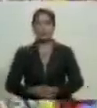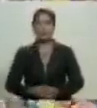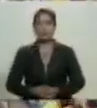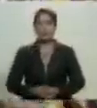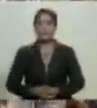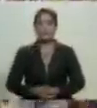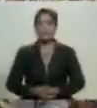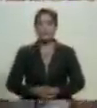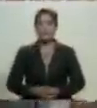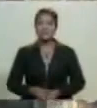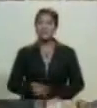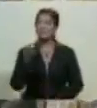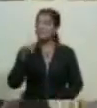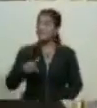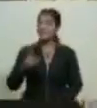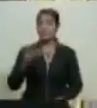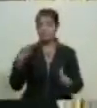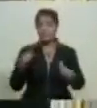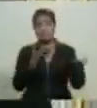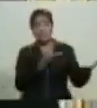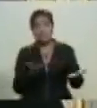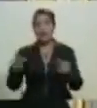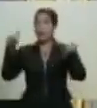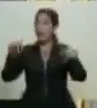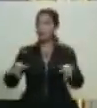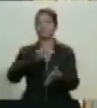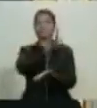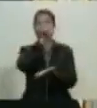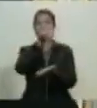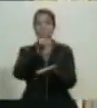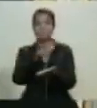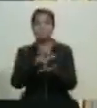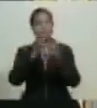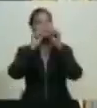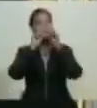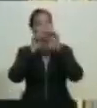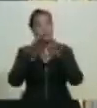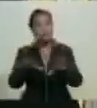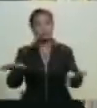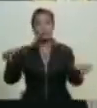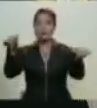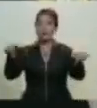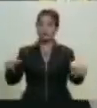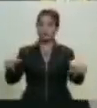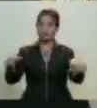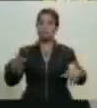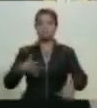por eso hoy yo vengo, me invitaron a dar una bendición eso es lo que voy a hacer